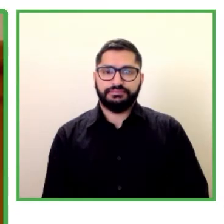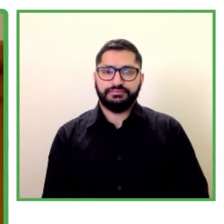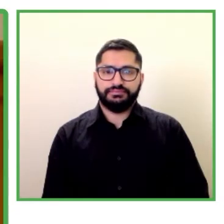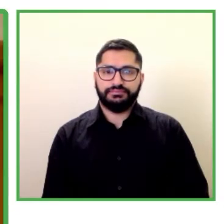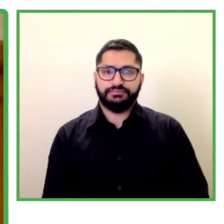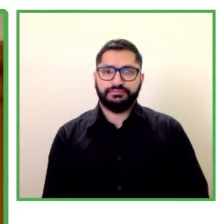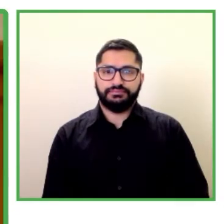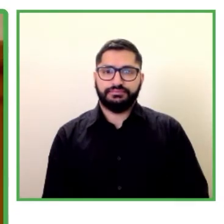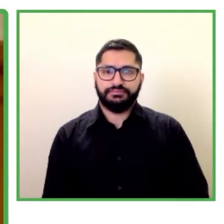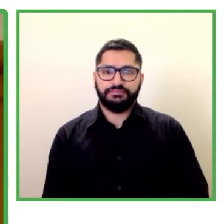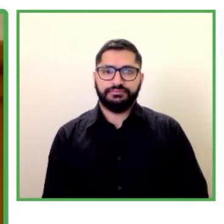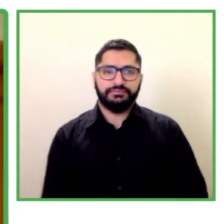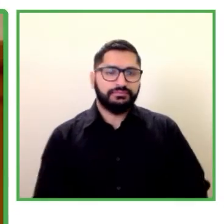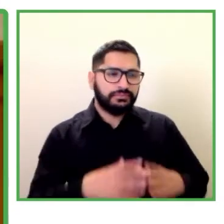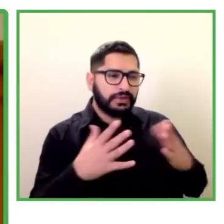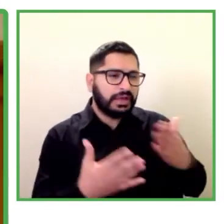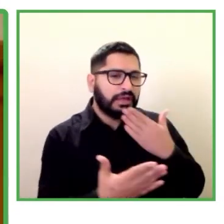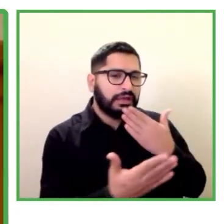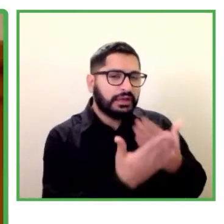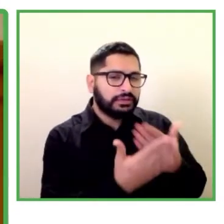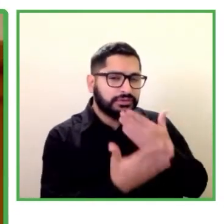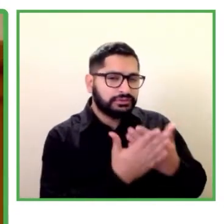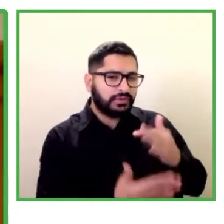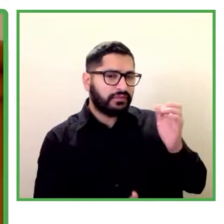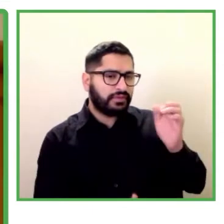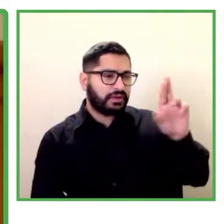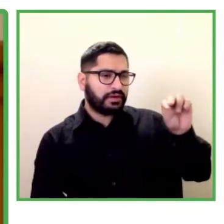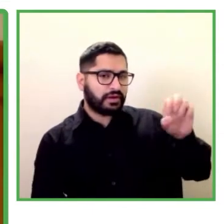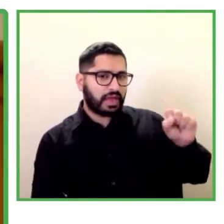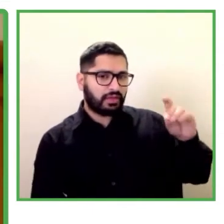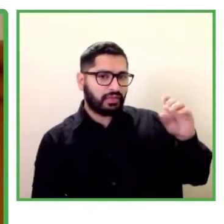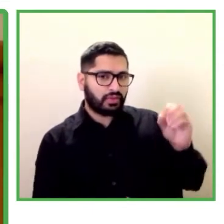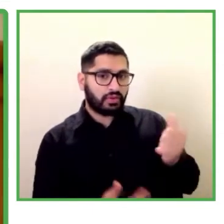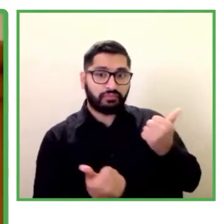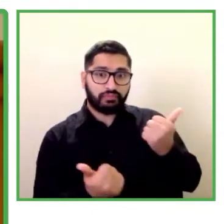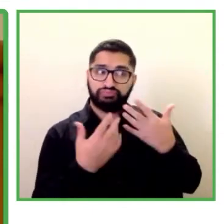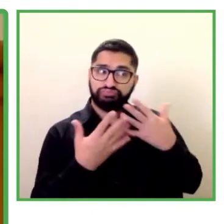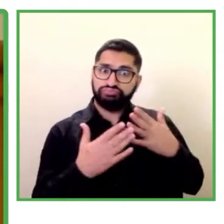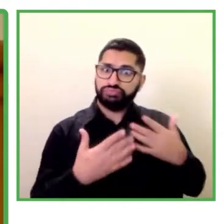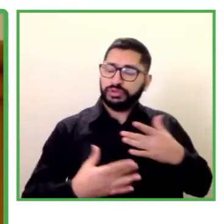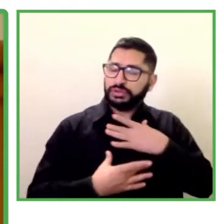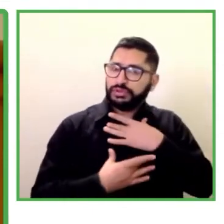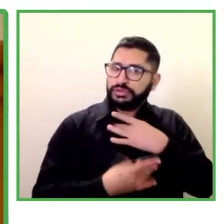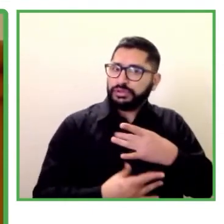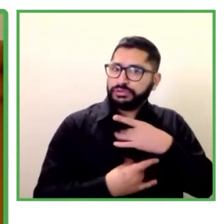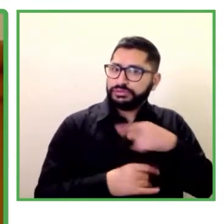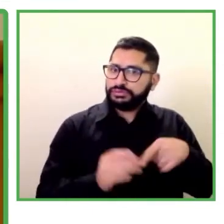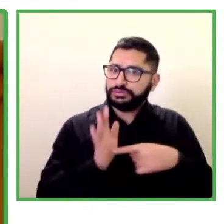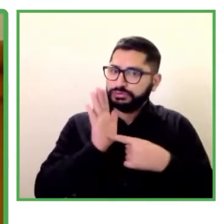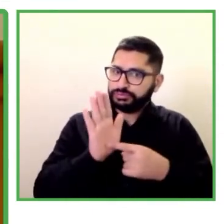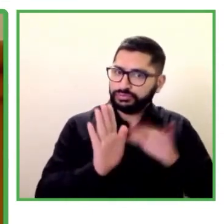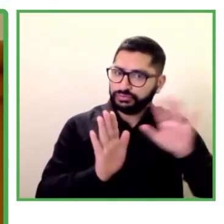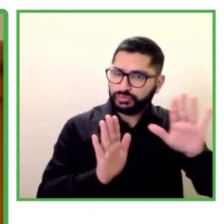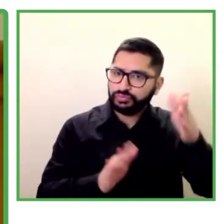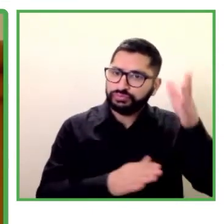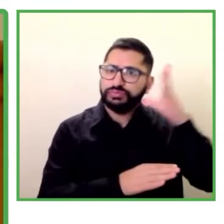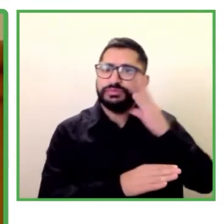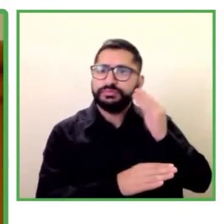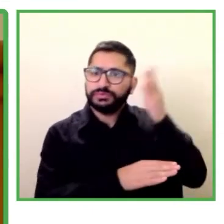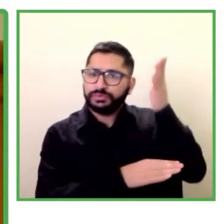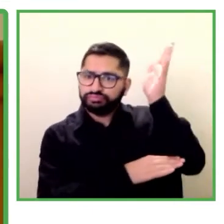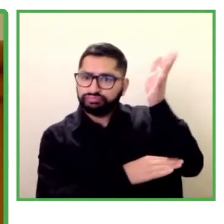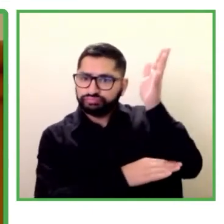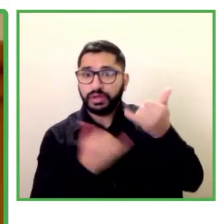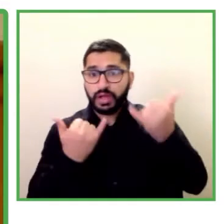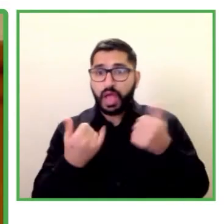Muchísimas gracias Fernando por esa interesante presentación y a continuación vamos a dar la palabra a la señora Carolina Jensen